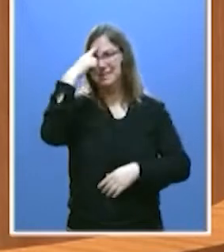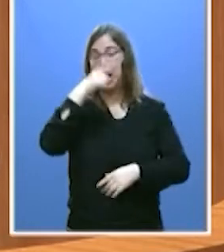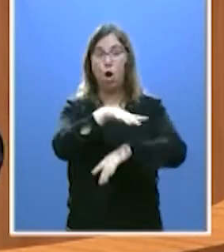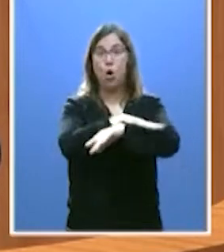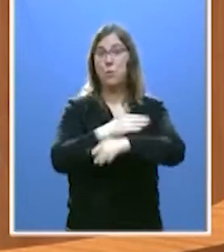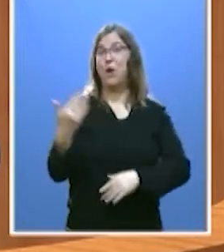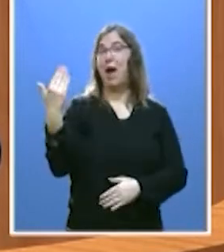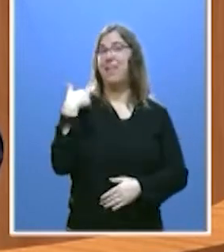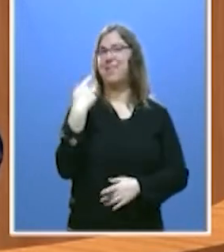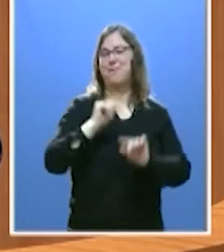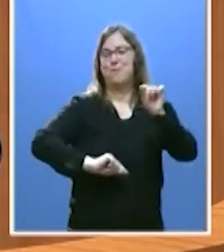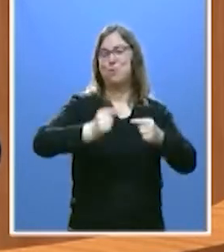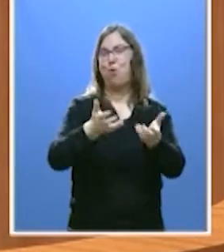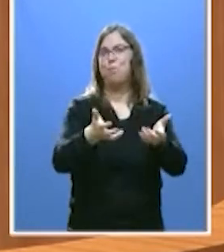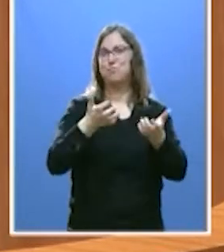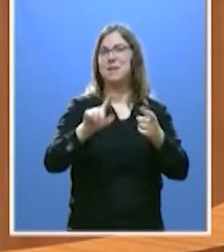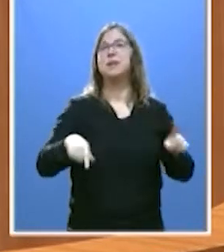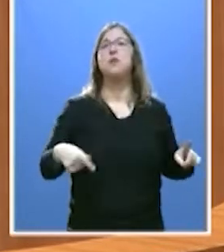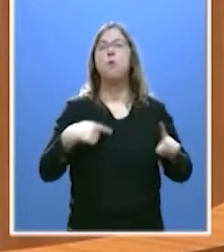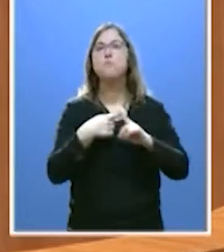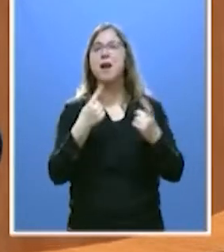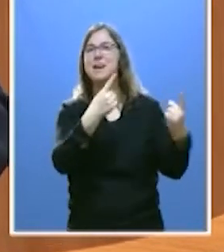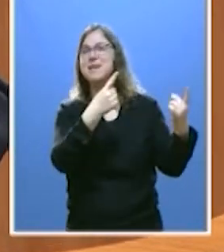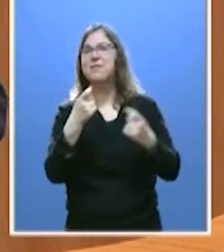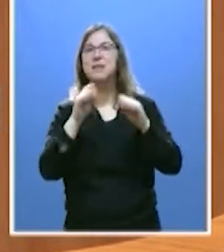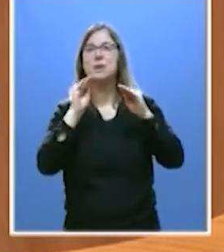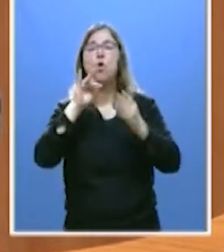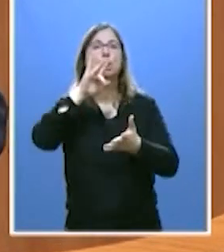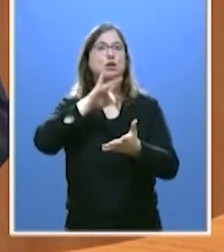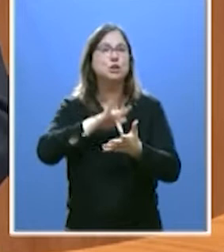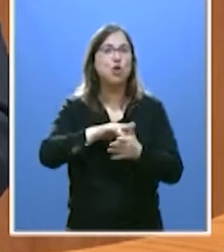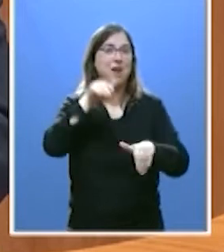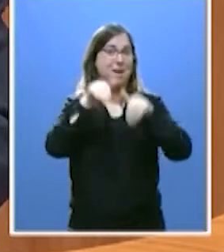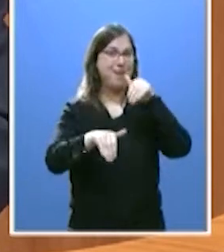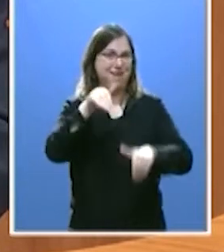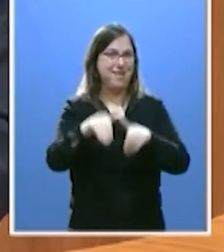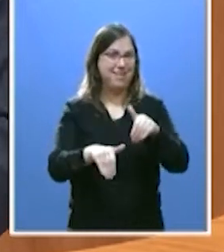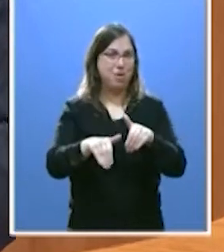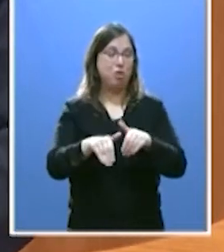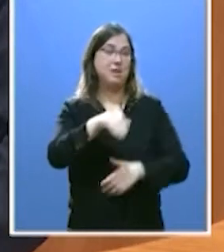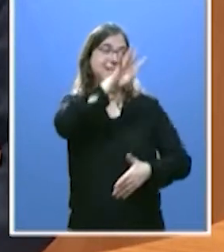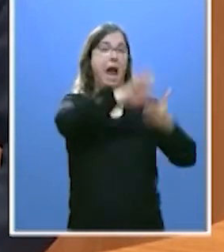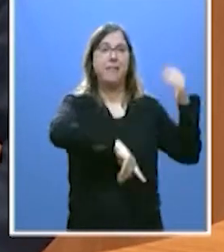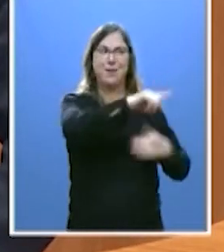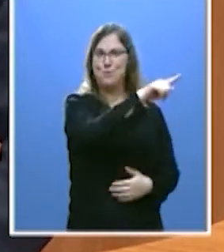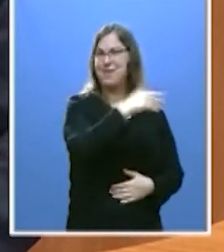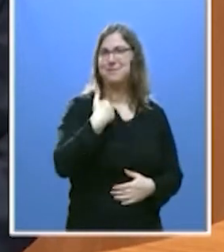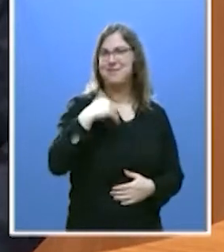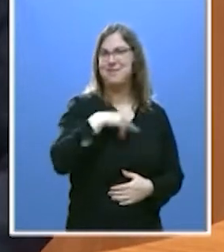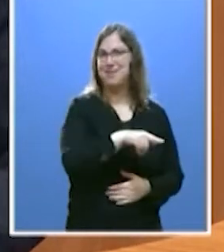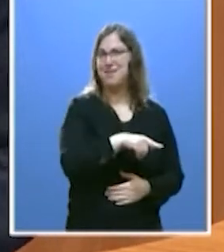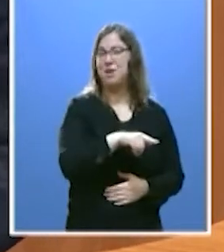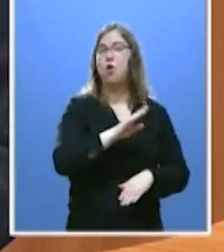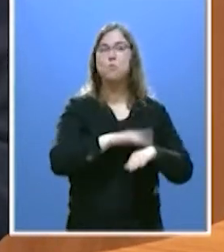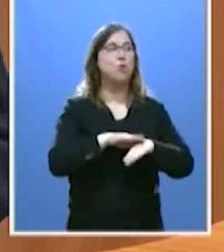aprobar su presupuesto y necesitaba también que se hubieran celebrado las elecciones catalanas. Estos eran